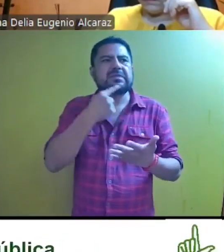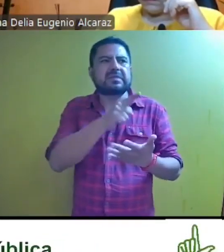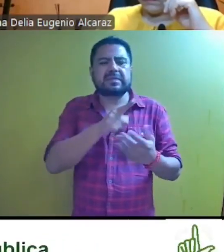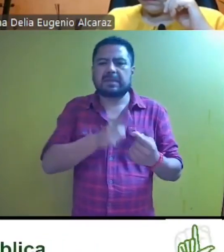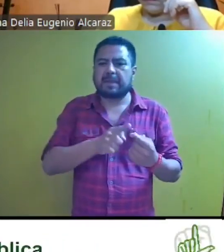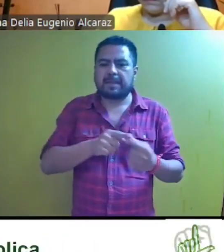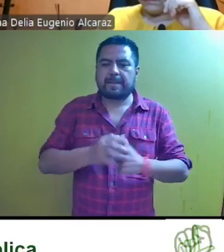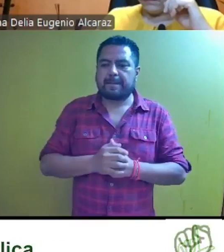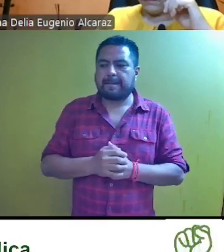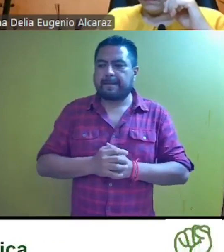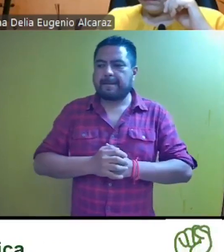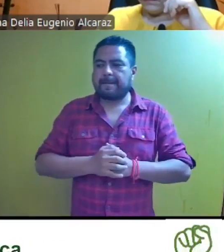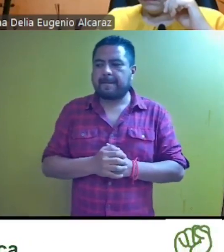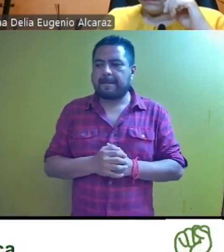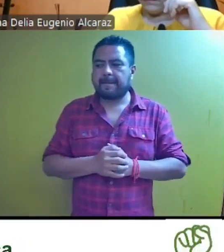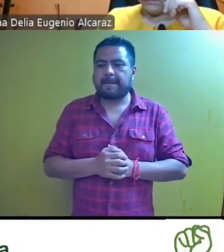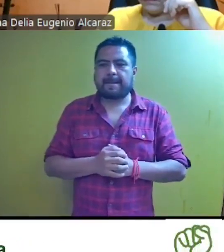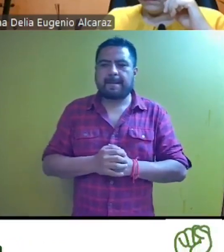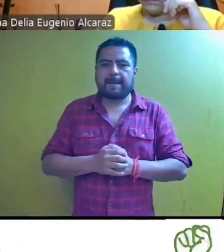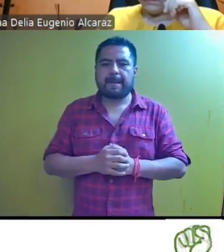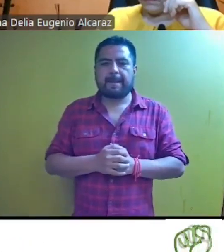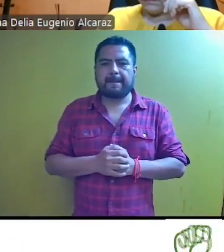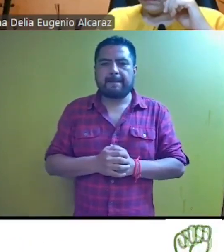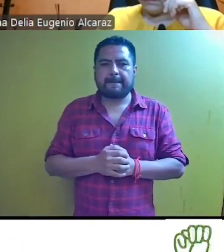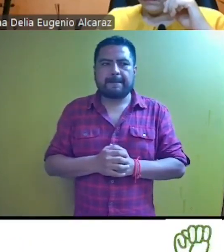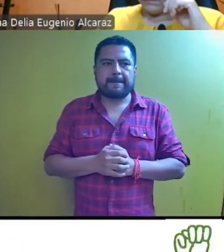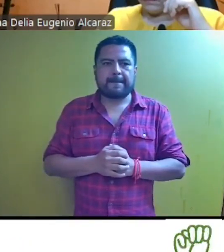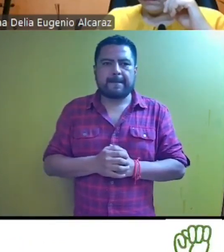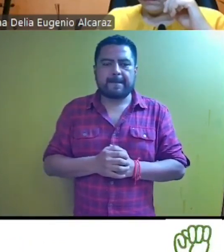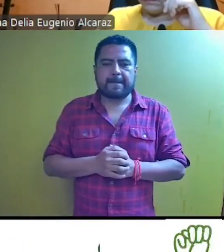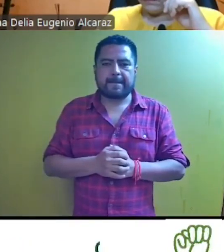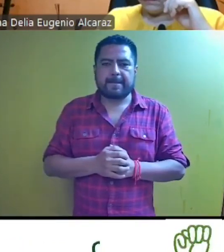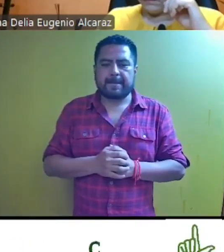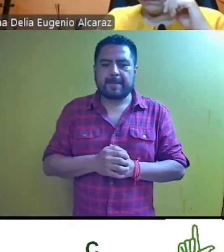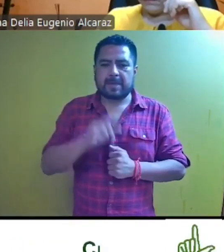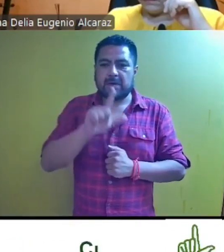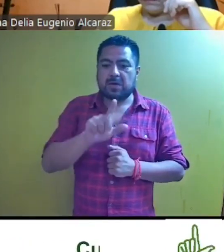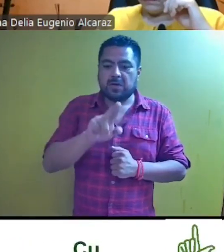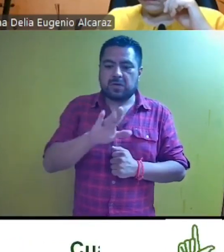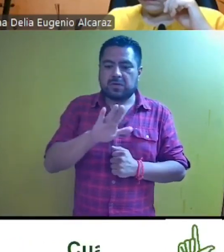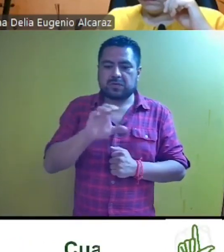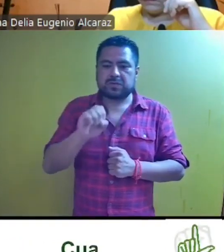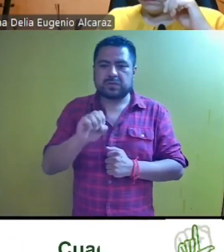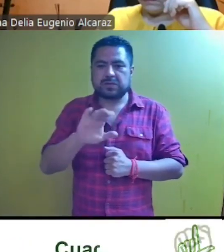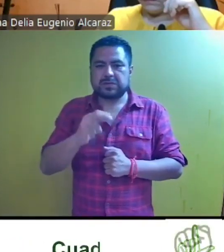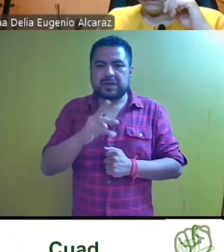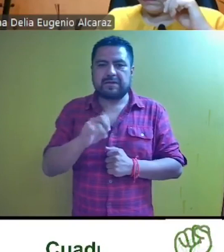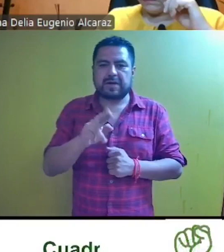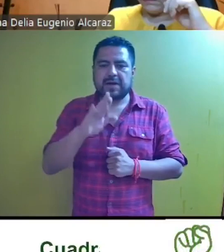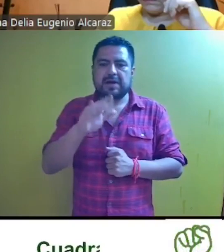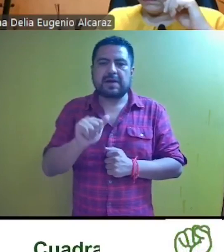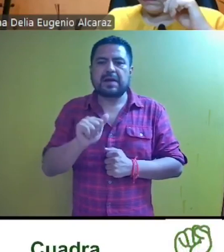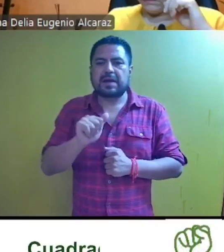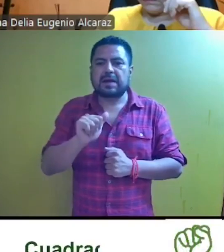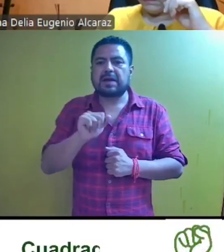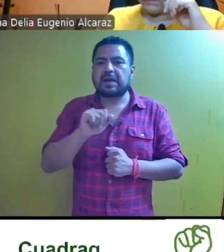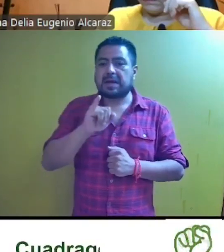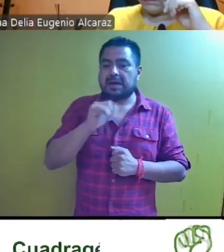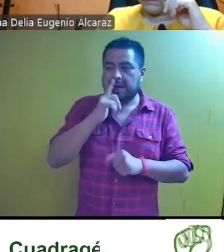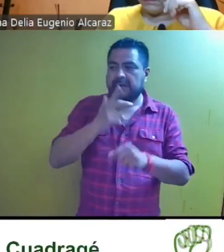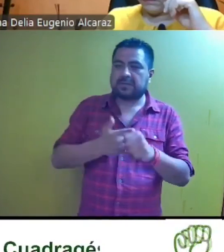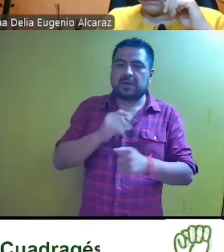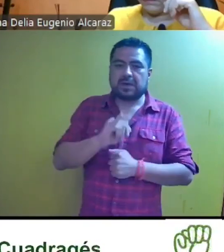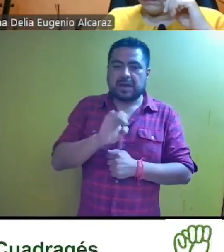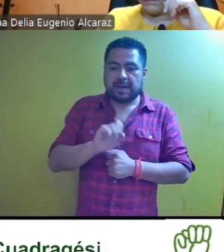son, el siguiente asunto, perdón, es Lucio Inés de la Ocha Barría, como compareciente del Instituto Electoral y de